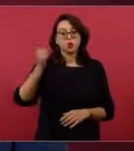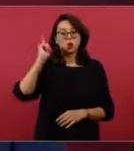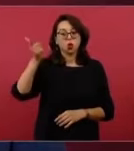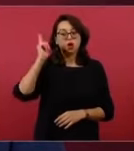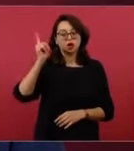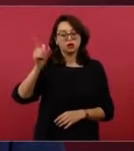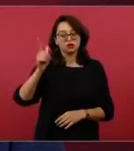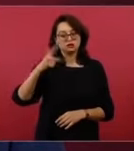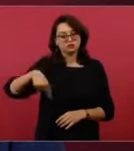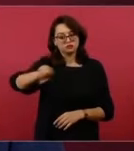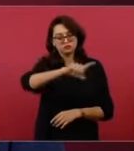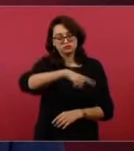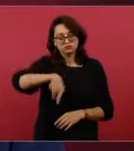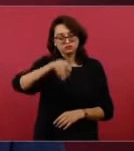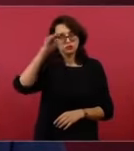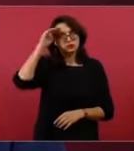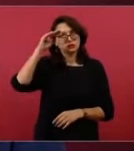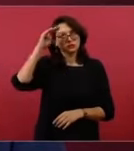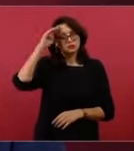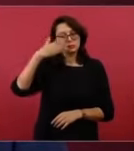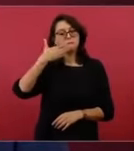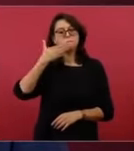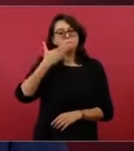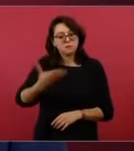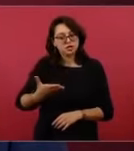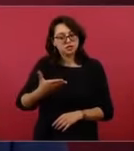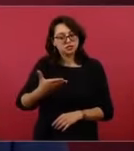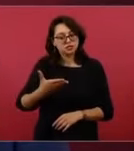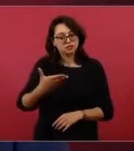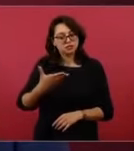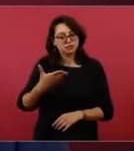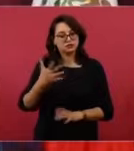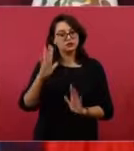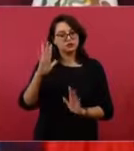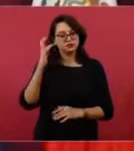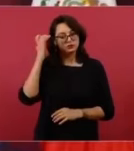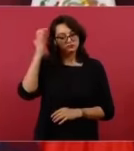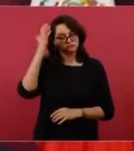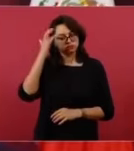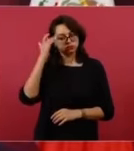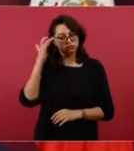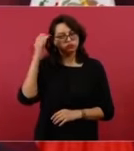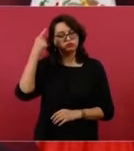no quieran